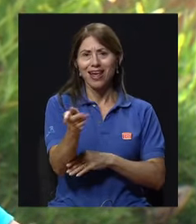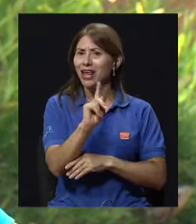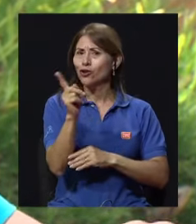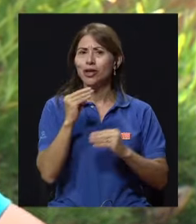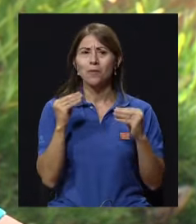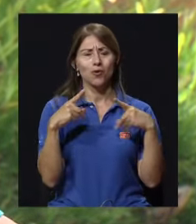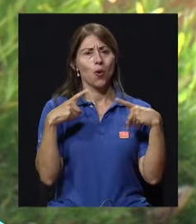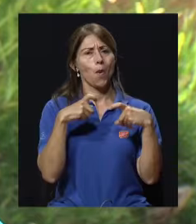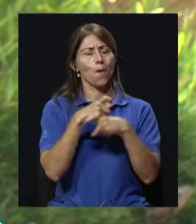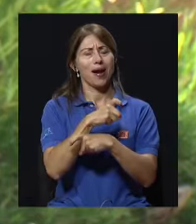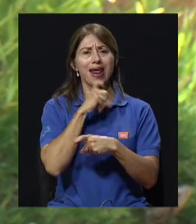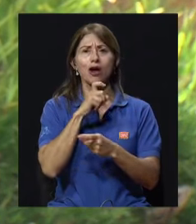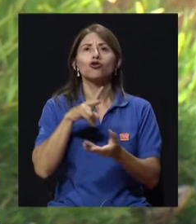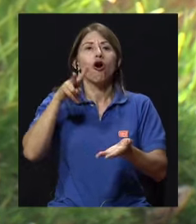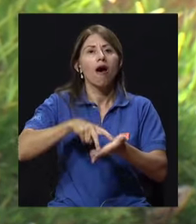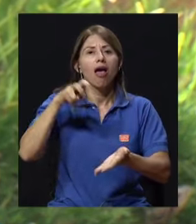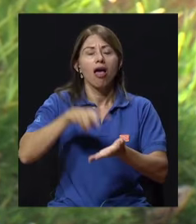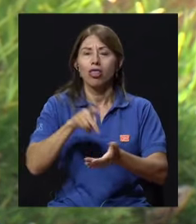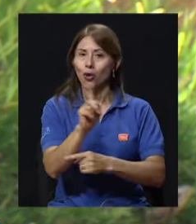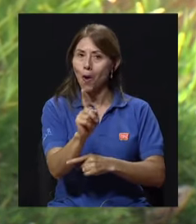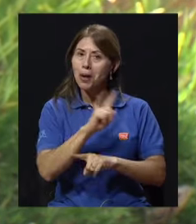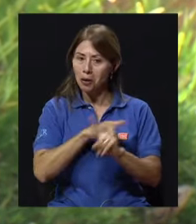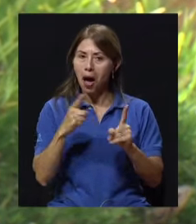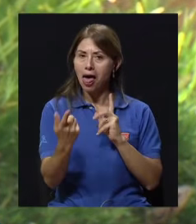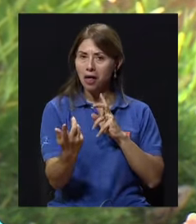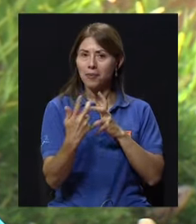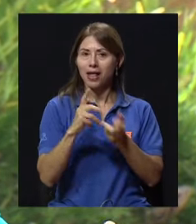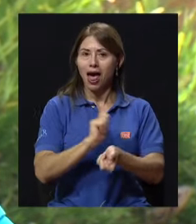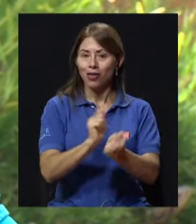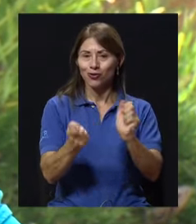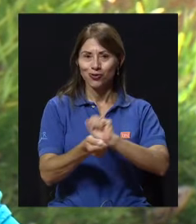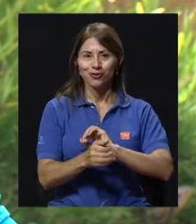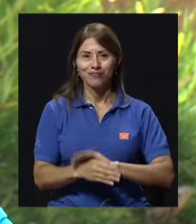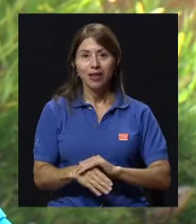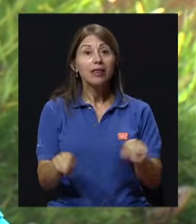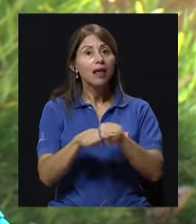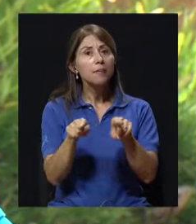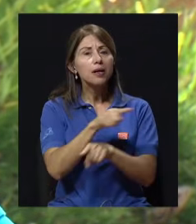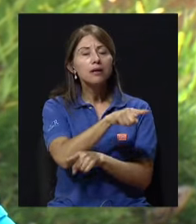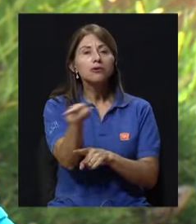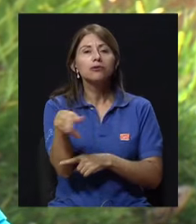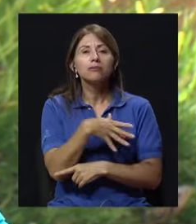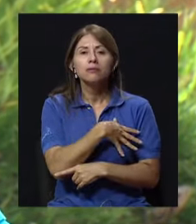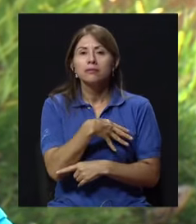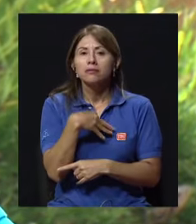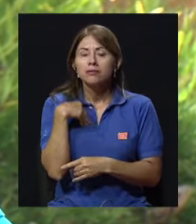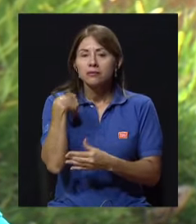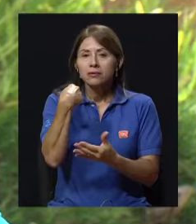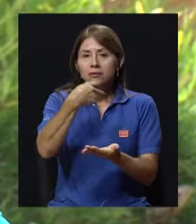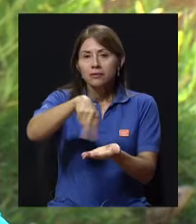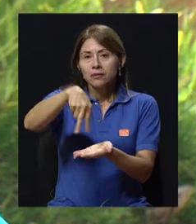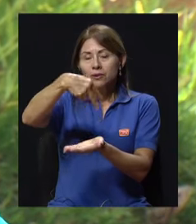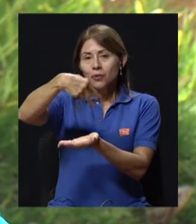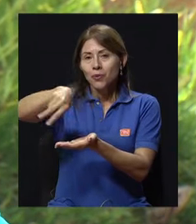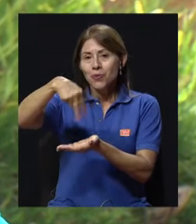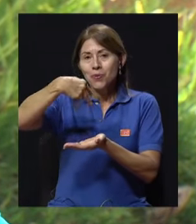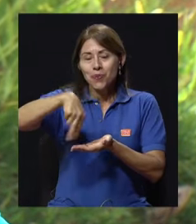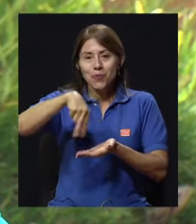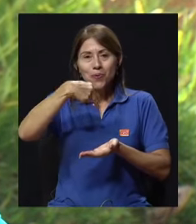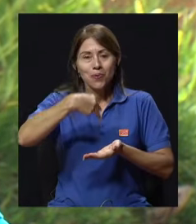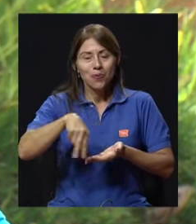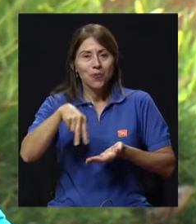de mucho brinco y esto, ¿verdad? Pero que sí sean adaptados. Bailar, les encanta bailar y bailar es un ejercicio,